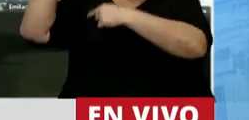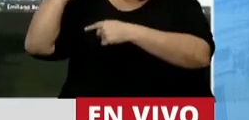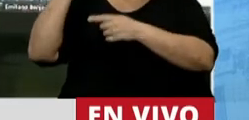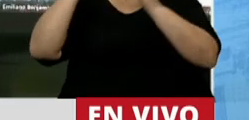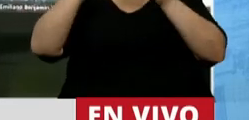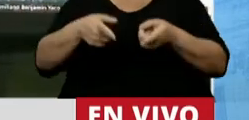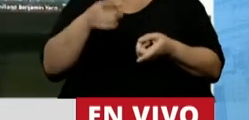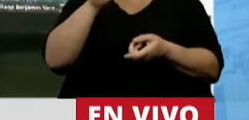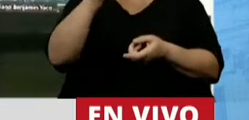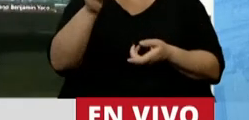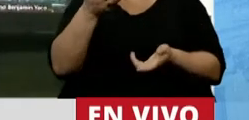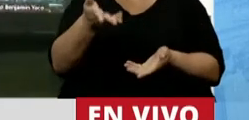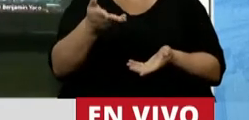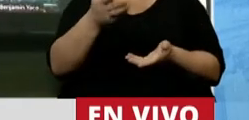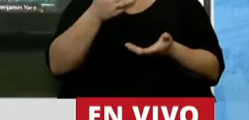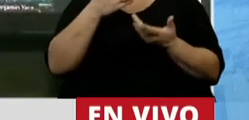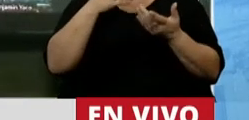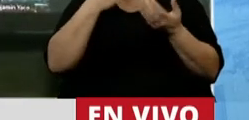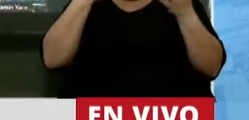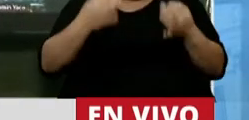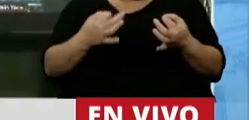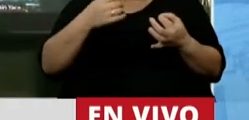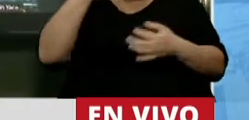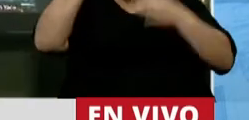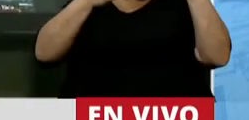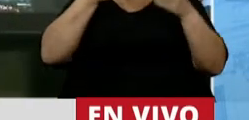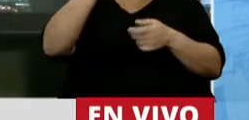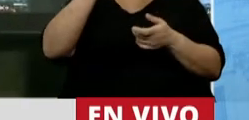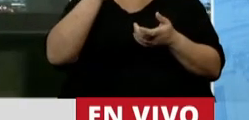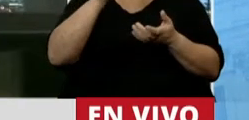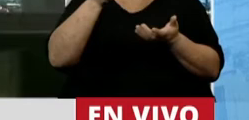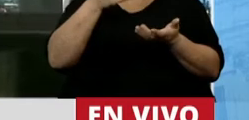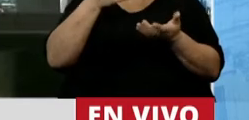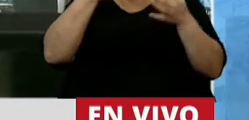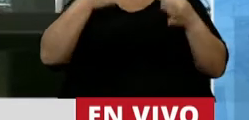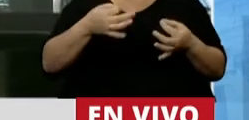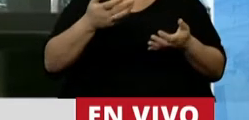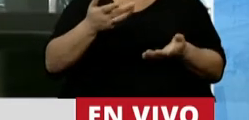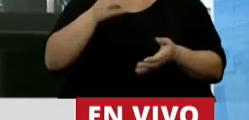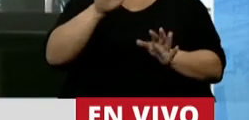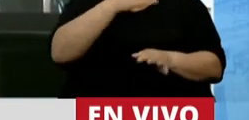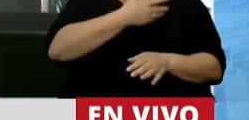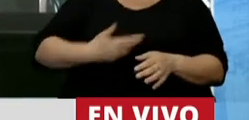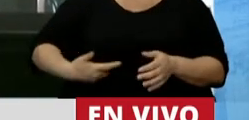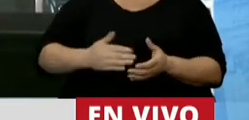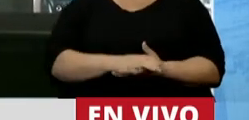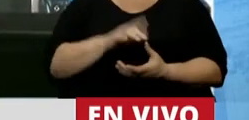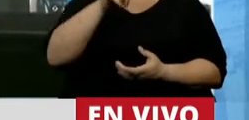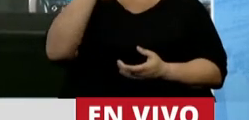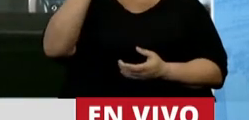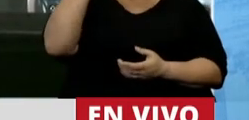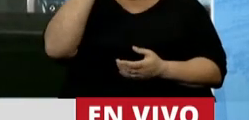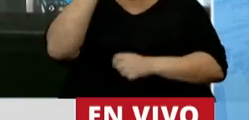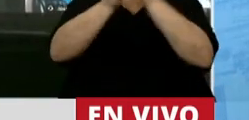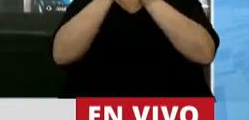y que difícilmente pueda ser convalidado en la justicia. Señor Presidente, piensen